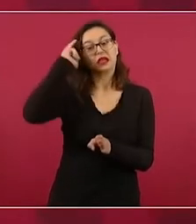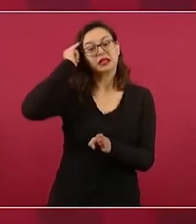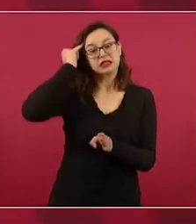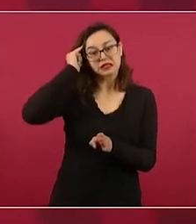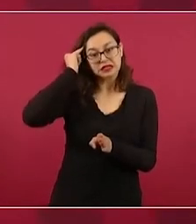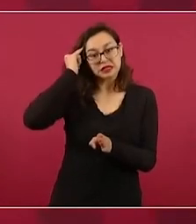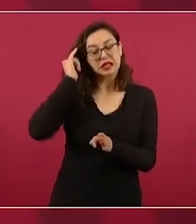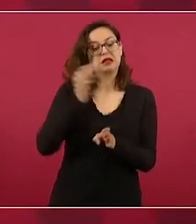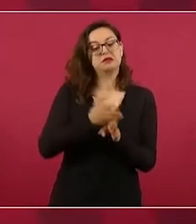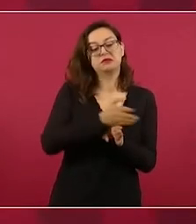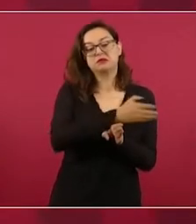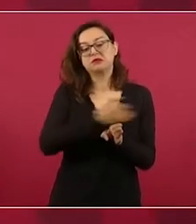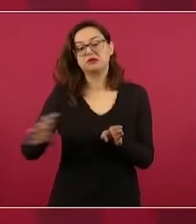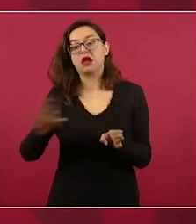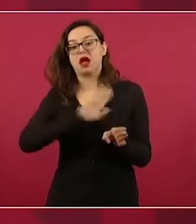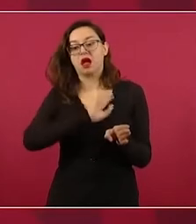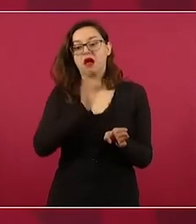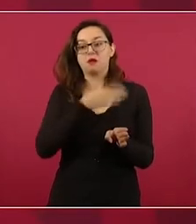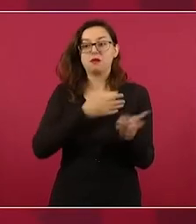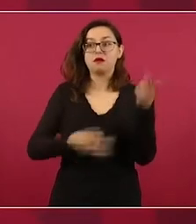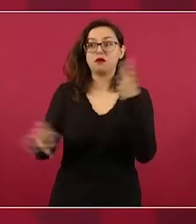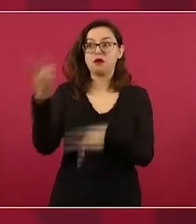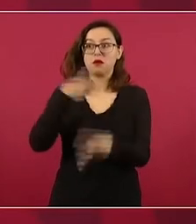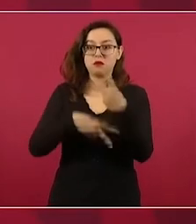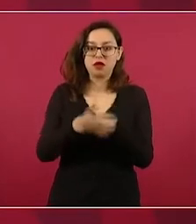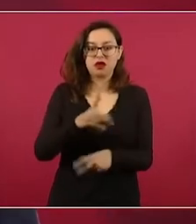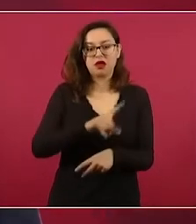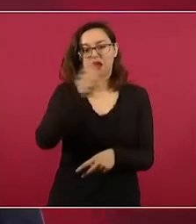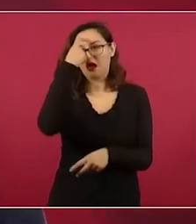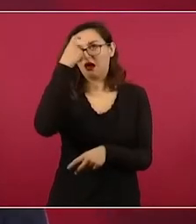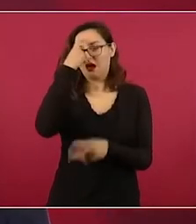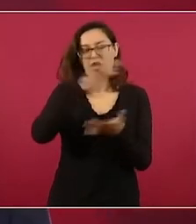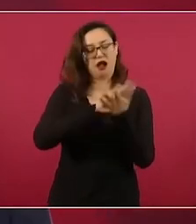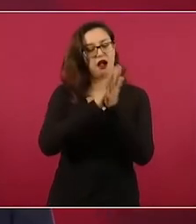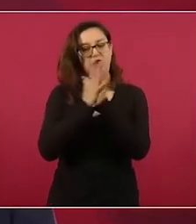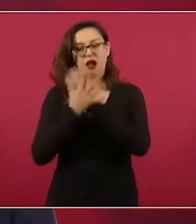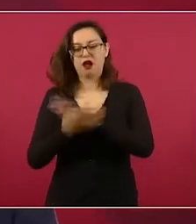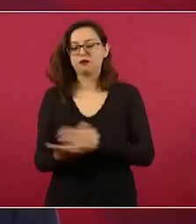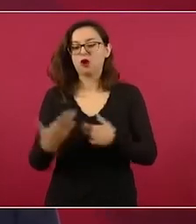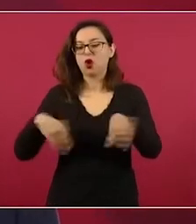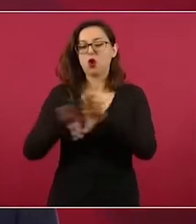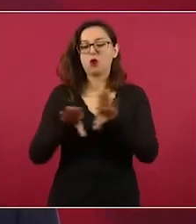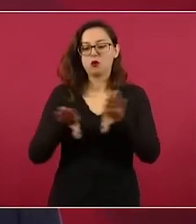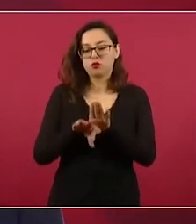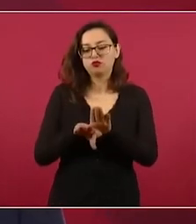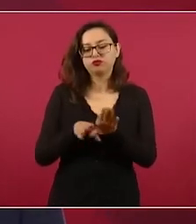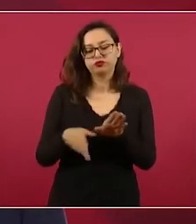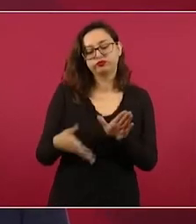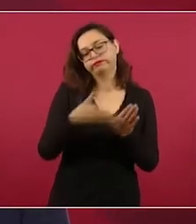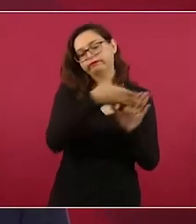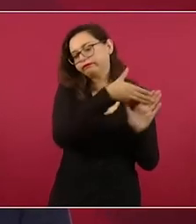europeos y cómo se fue